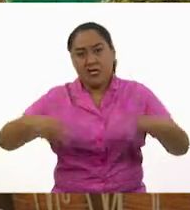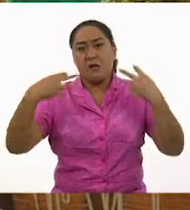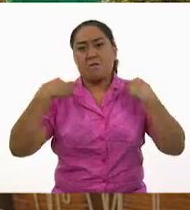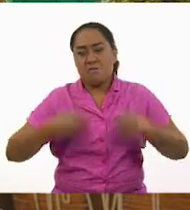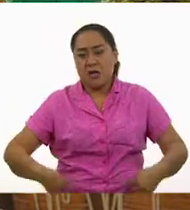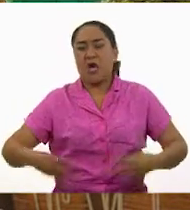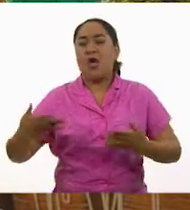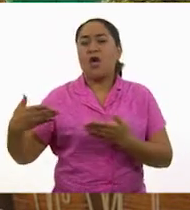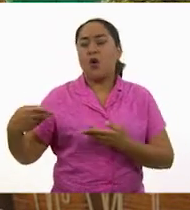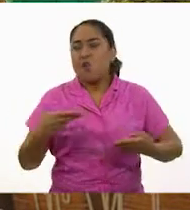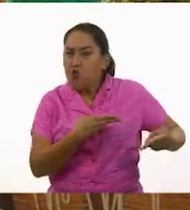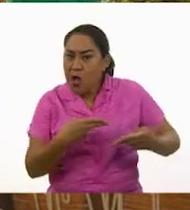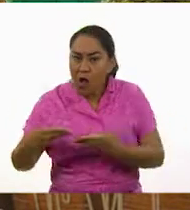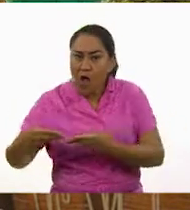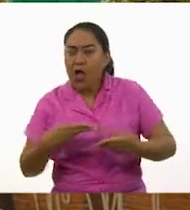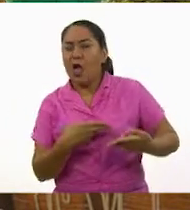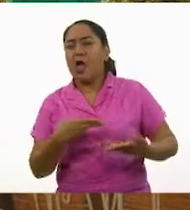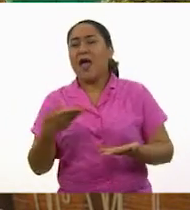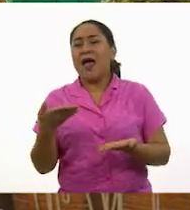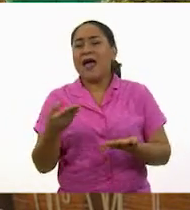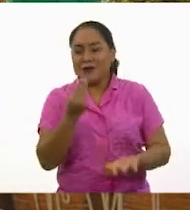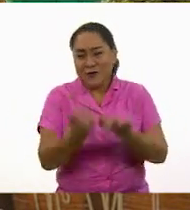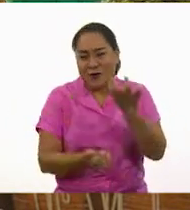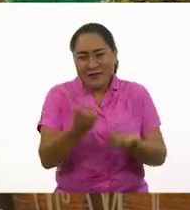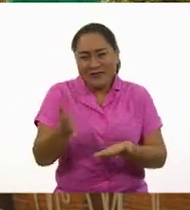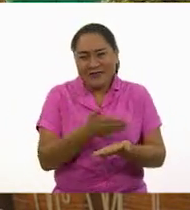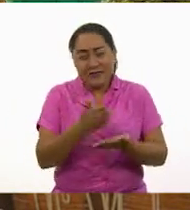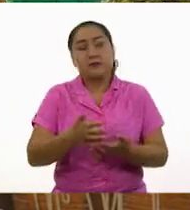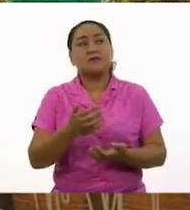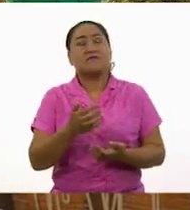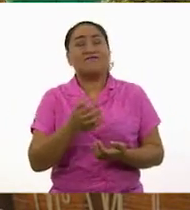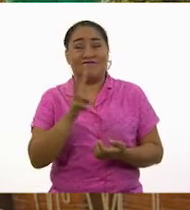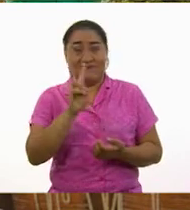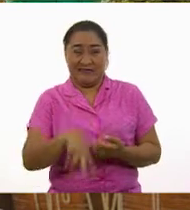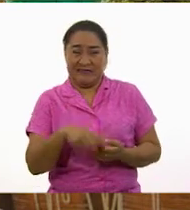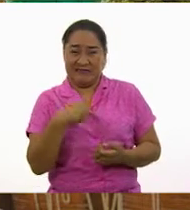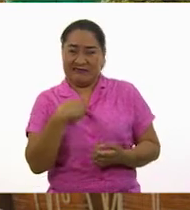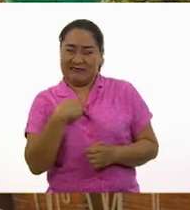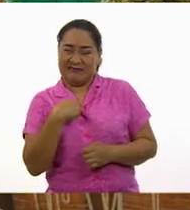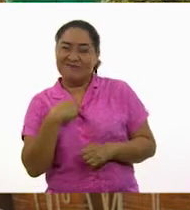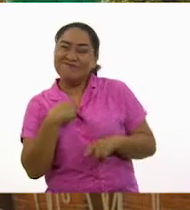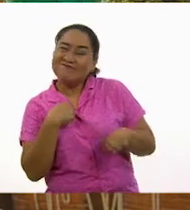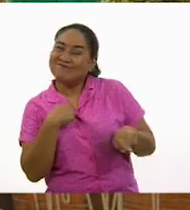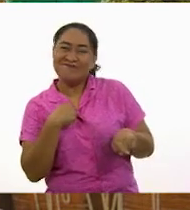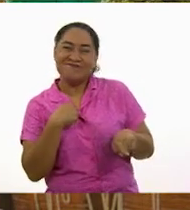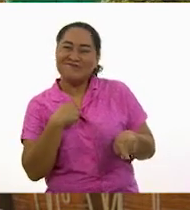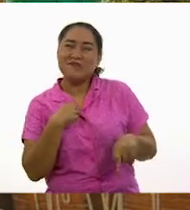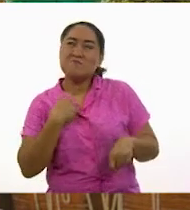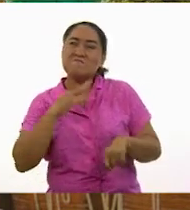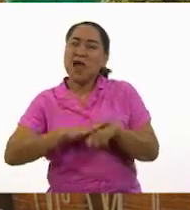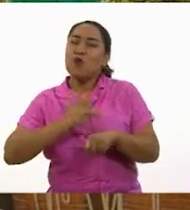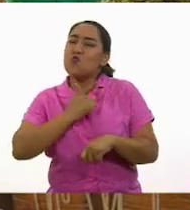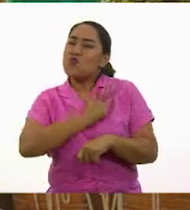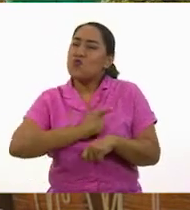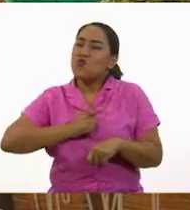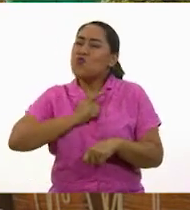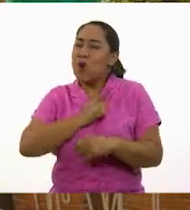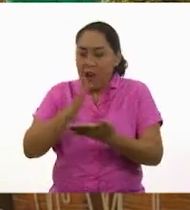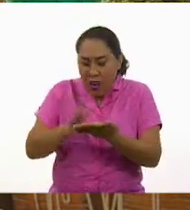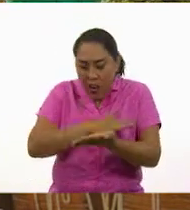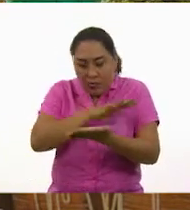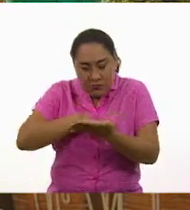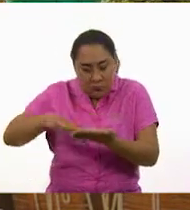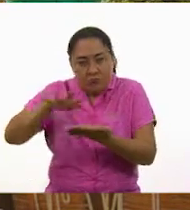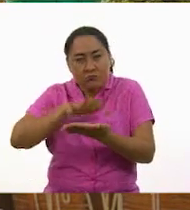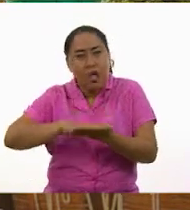cocinitas. Pero a mí lo que realmente me gustaban eran las aventuras. Además, devoraba todos los libros sobre